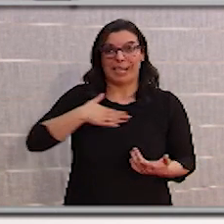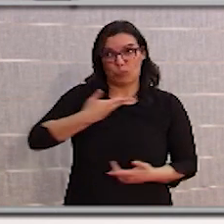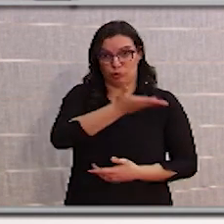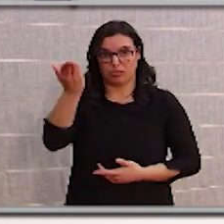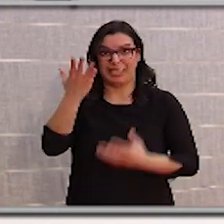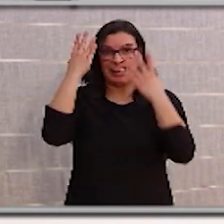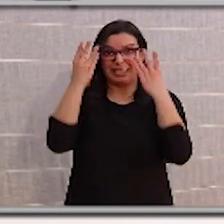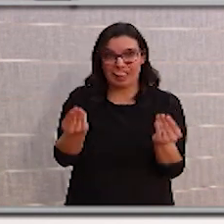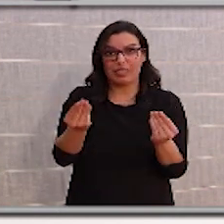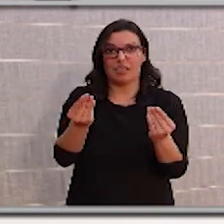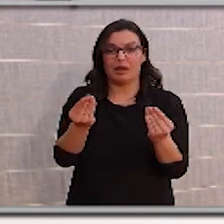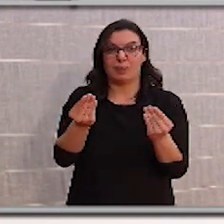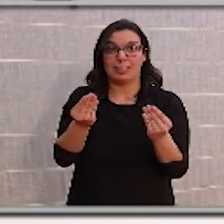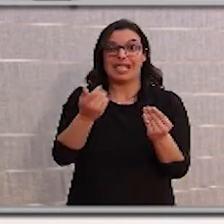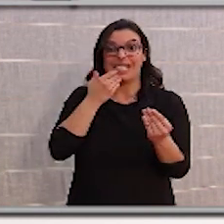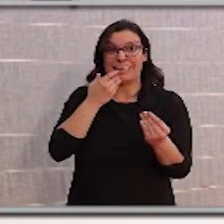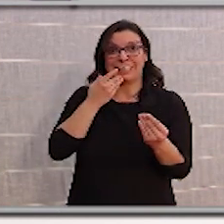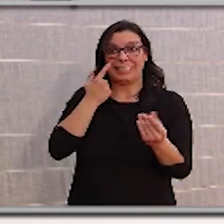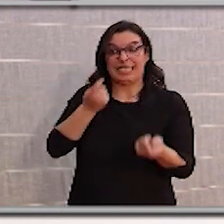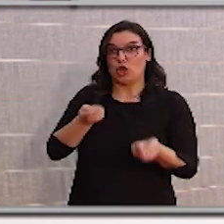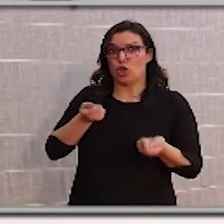del impacto moral de no tomarlas.